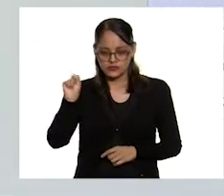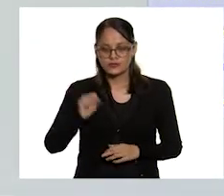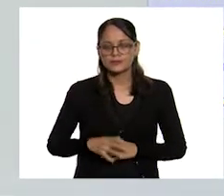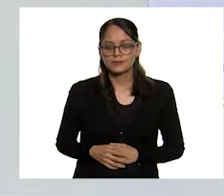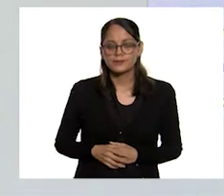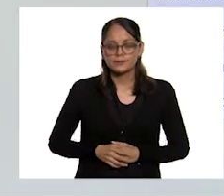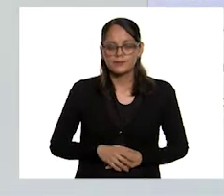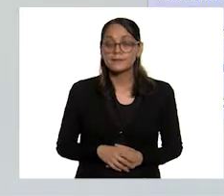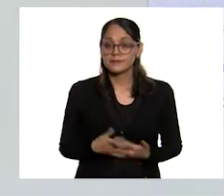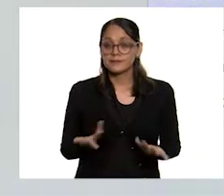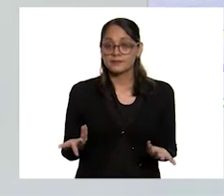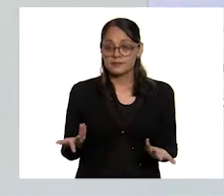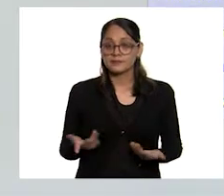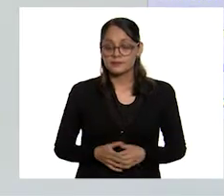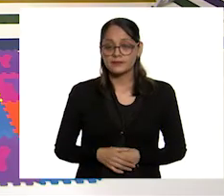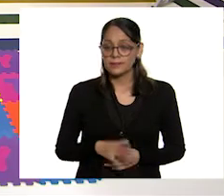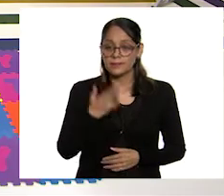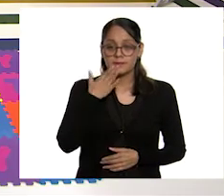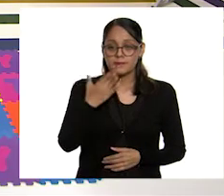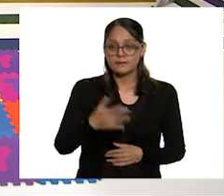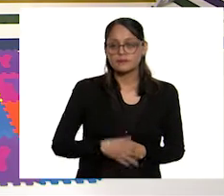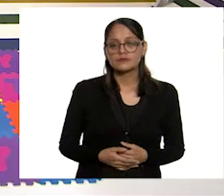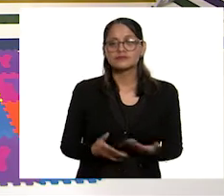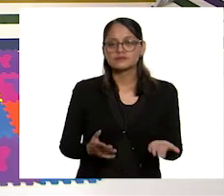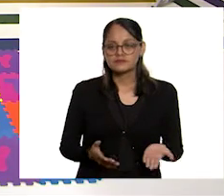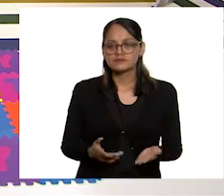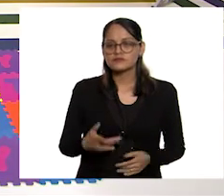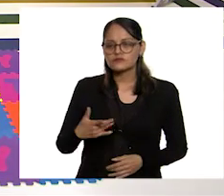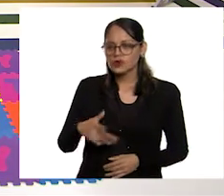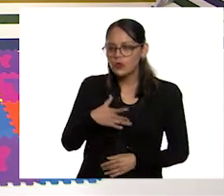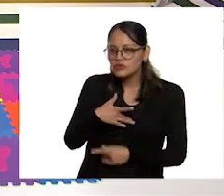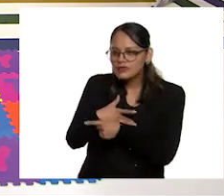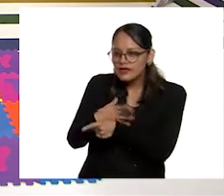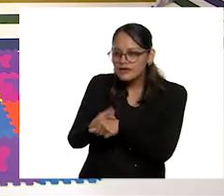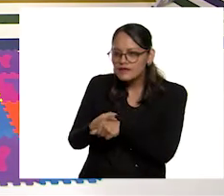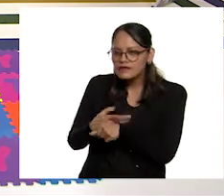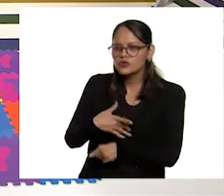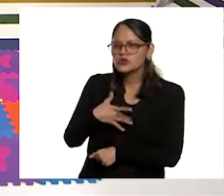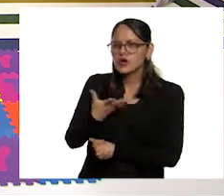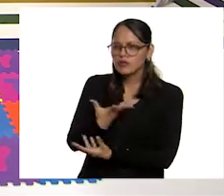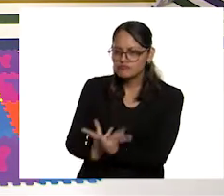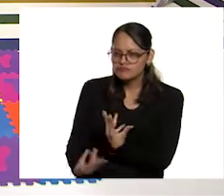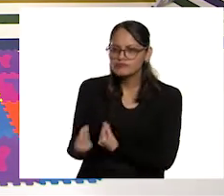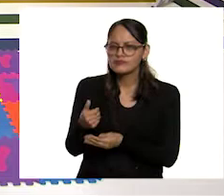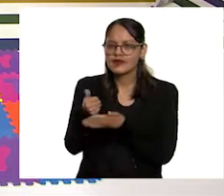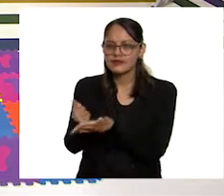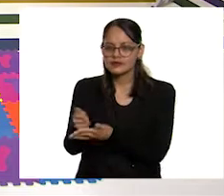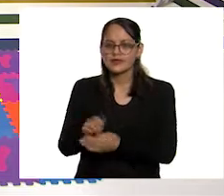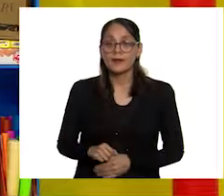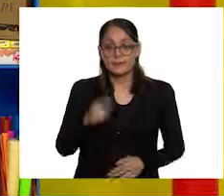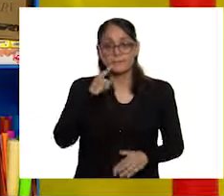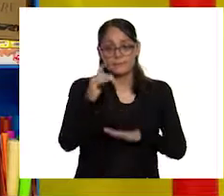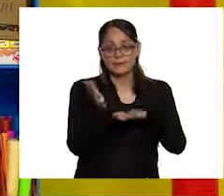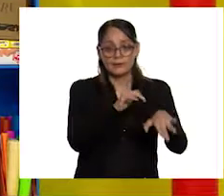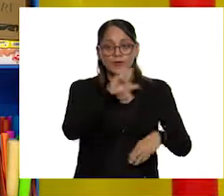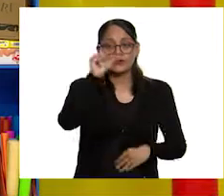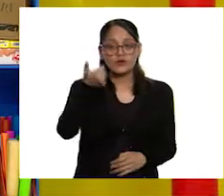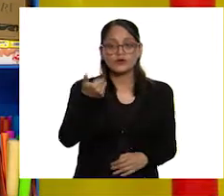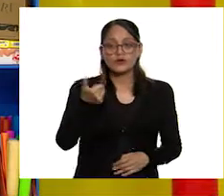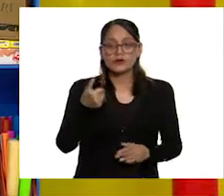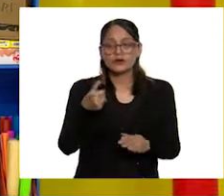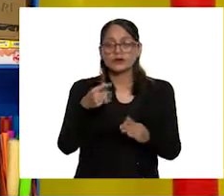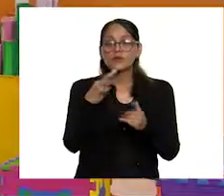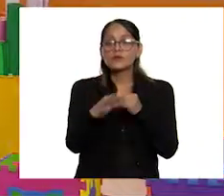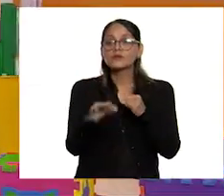Empáticos Muy bien Ahora sí, vamos por la última descripción. Perfecto. La tarjetita y dice